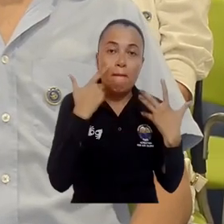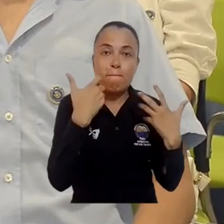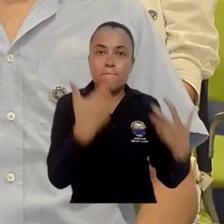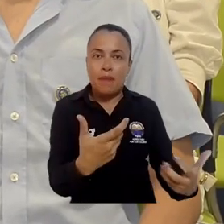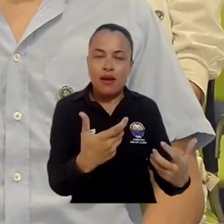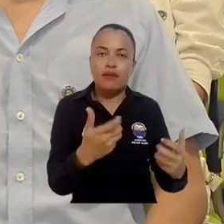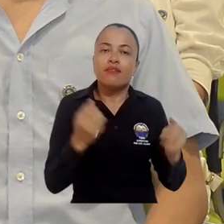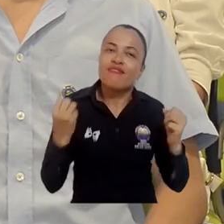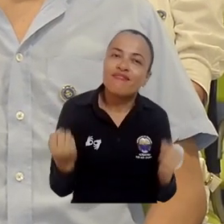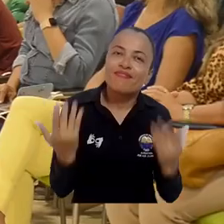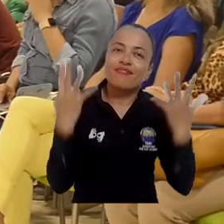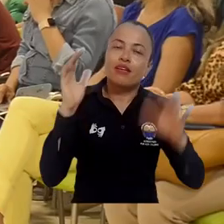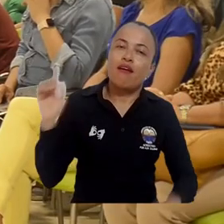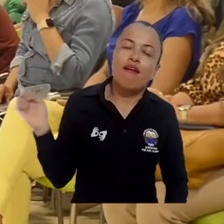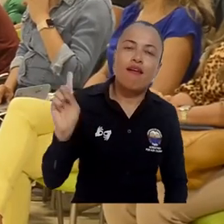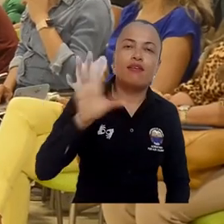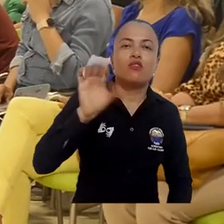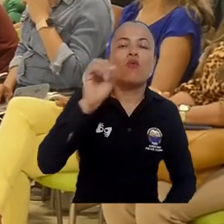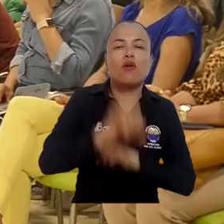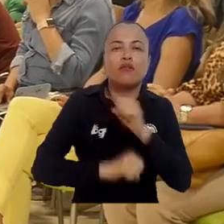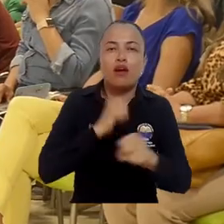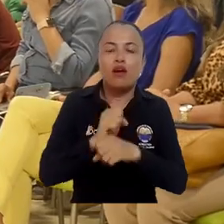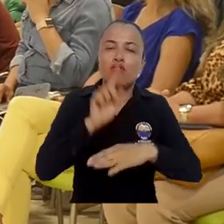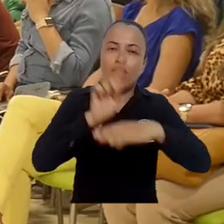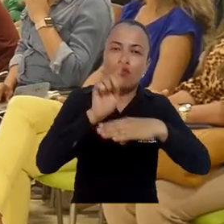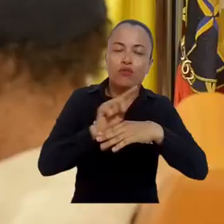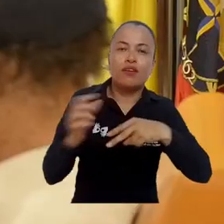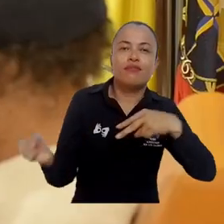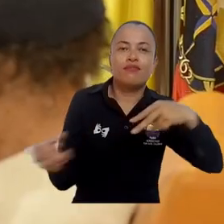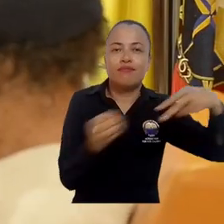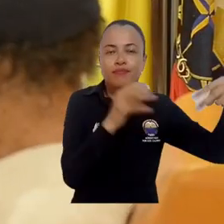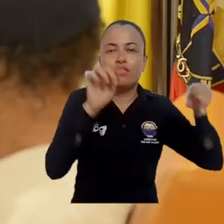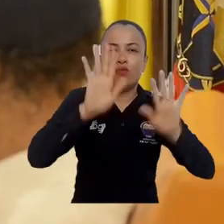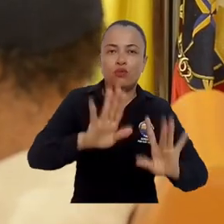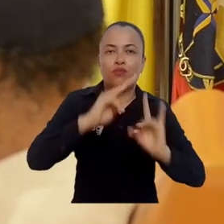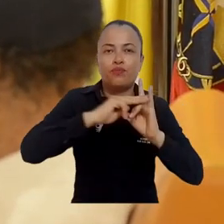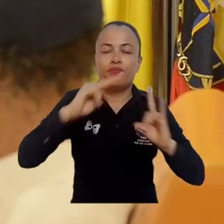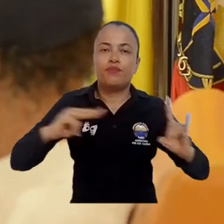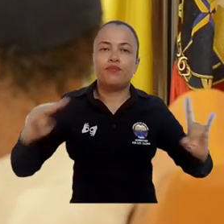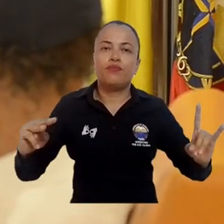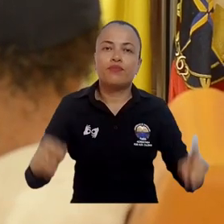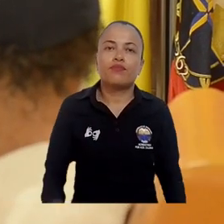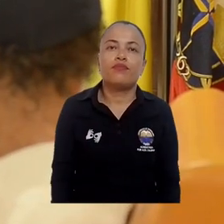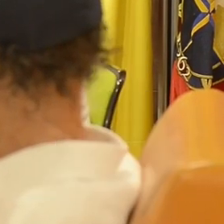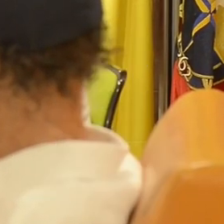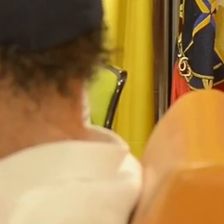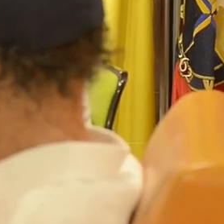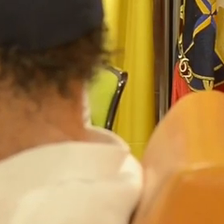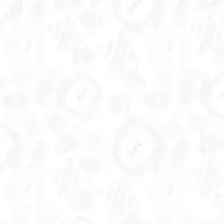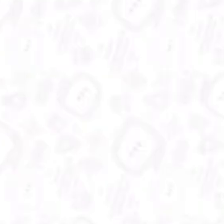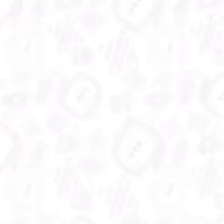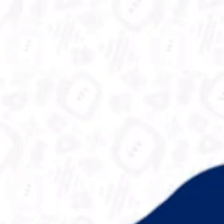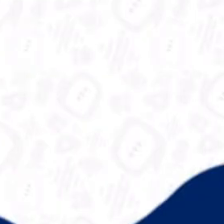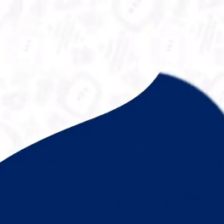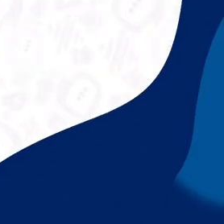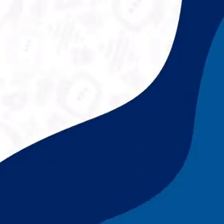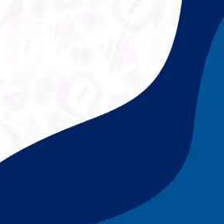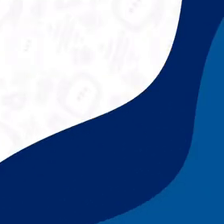deportistas destacados, se conmemoraron los 50 años de la Facultad de Ciencias de la Educación de la Universidad del Magdalena.